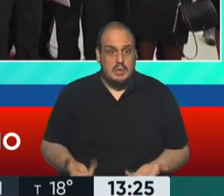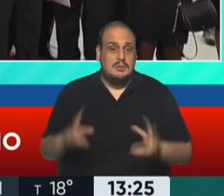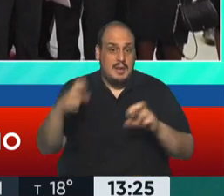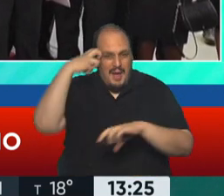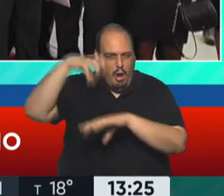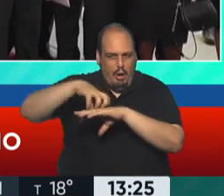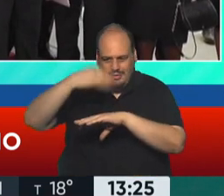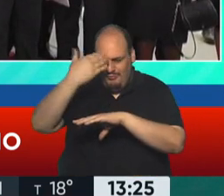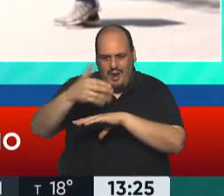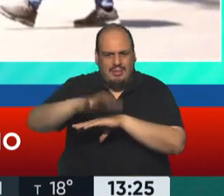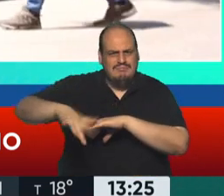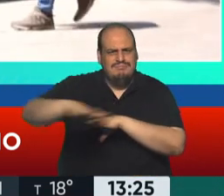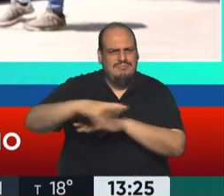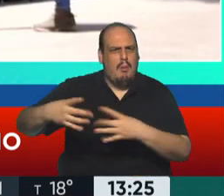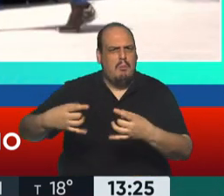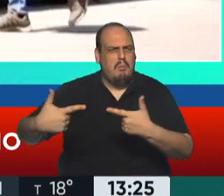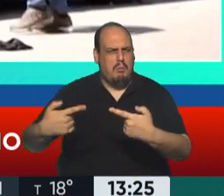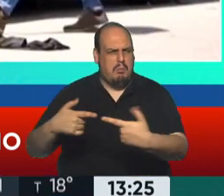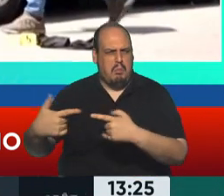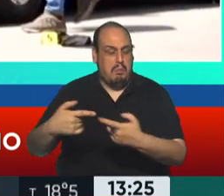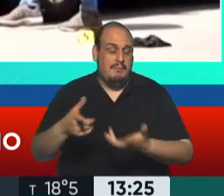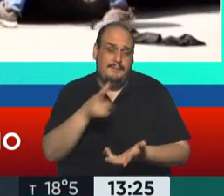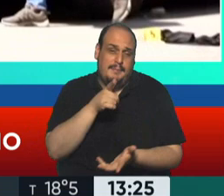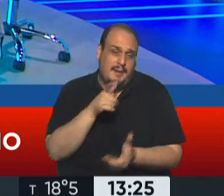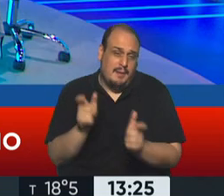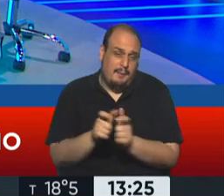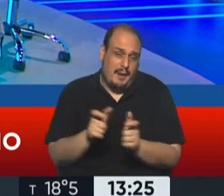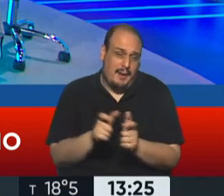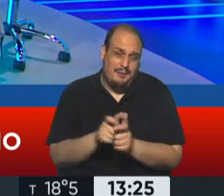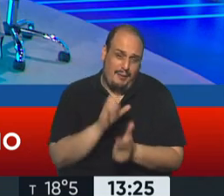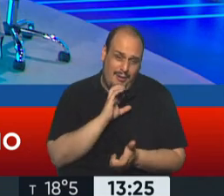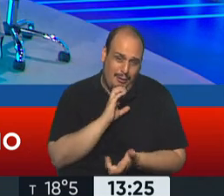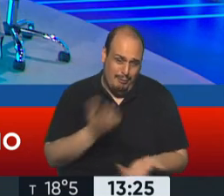Congreso, parte de esta película tragicómica que es Haití.